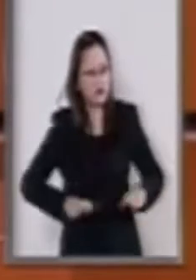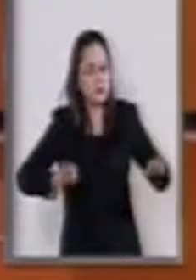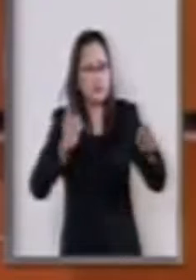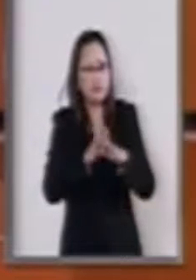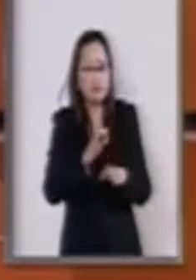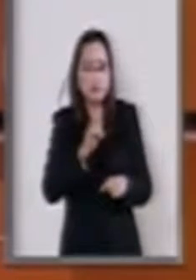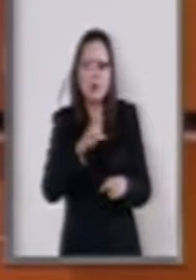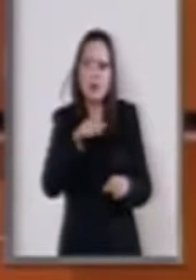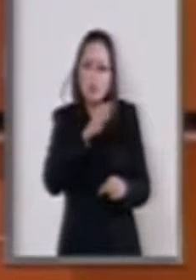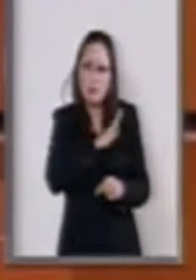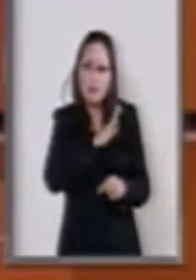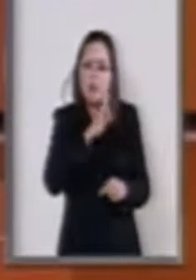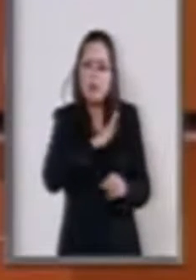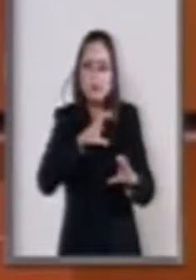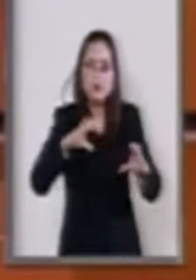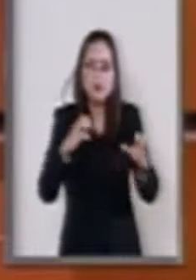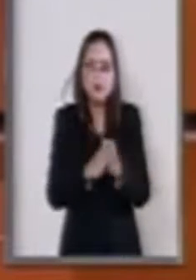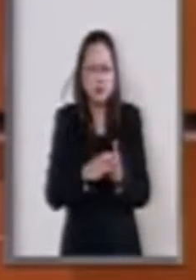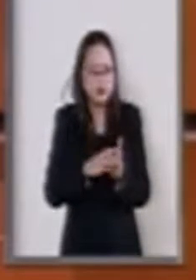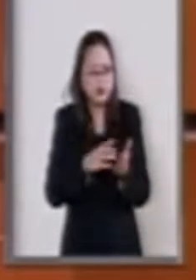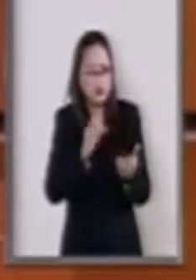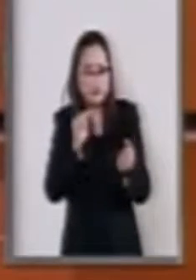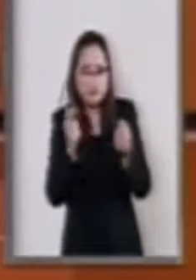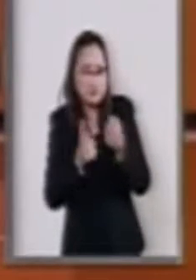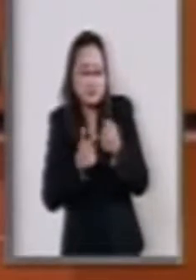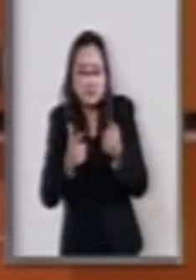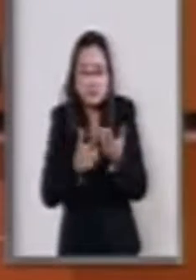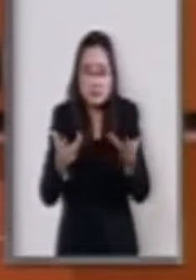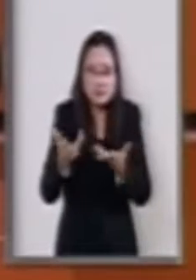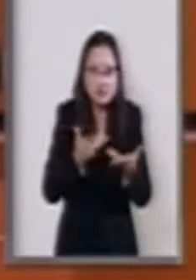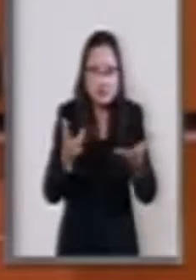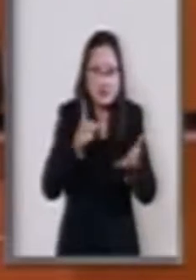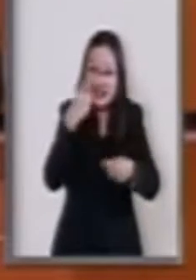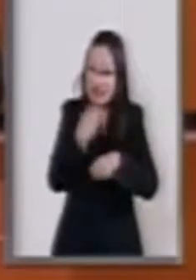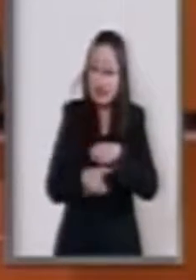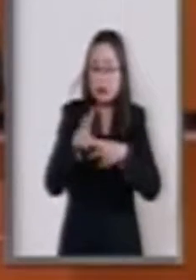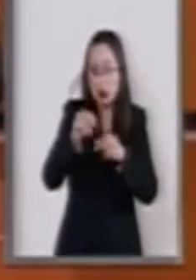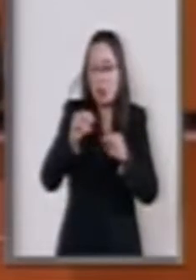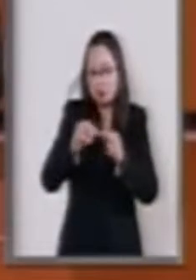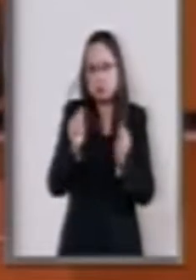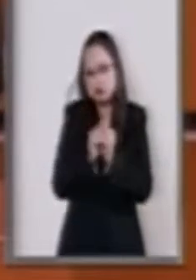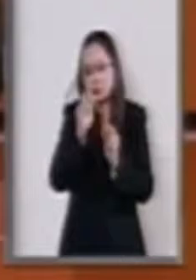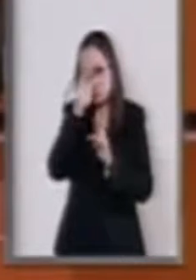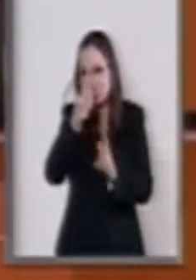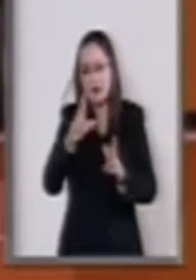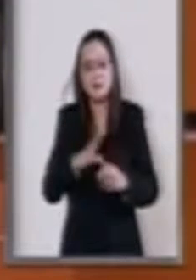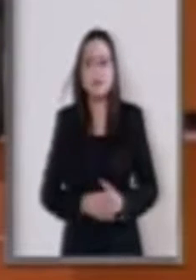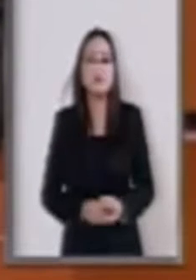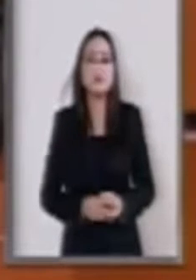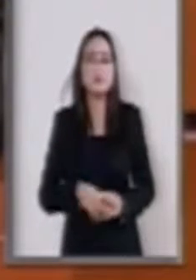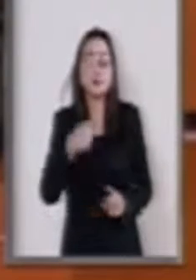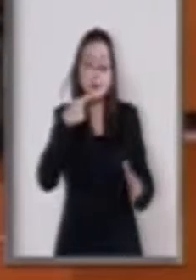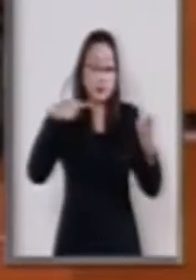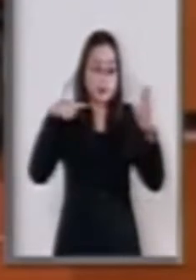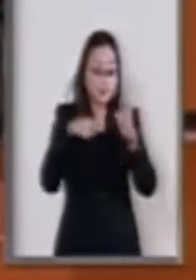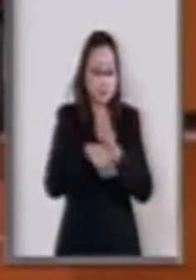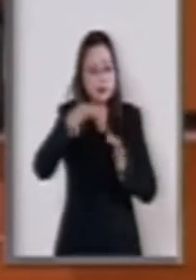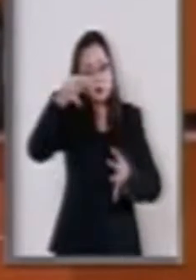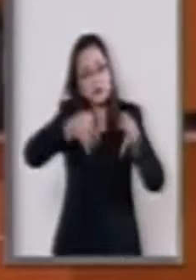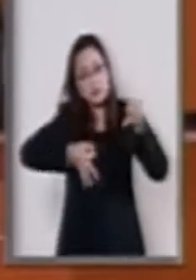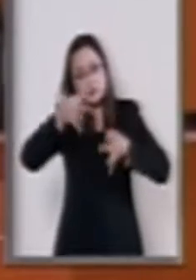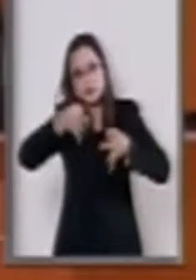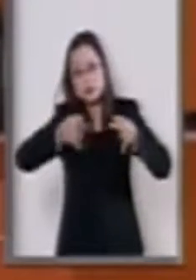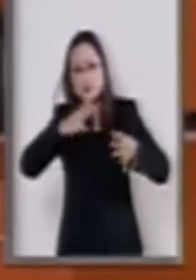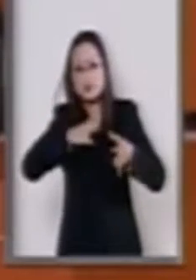intervenidos con el menor impacto posible. Con los juicios acusatorios se colma una